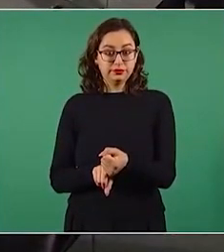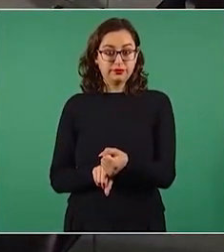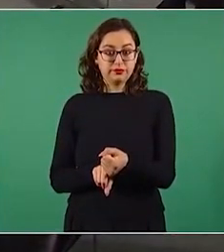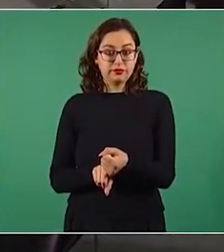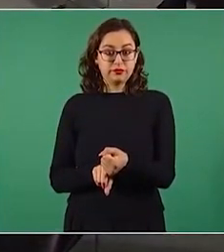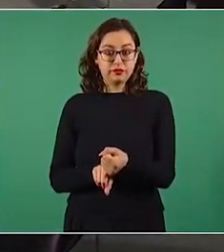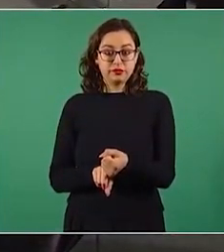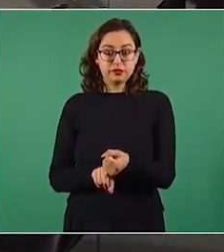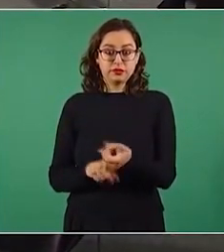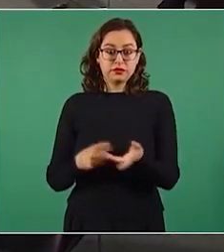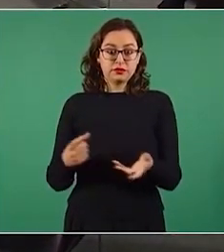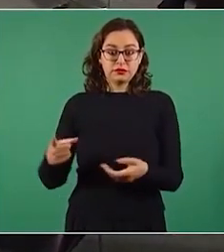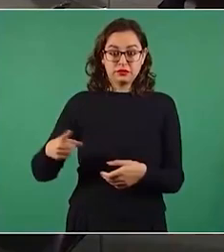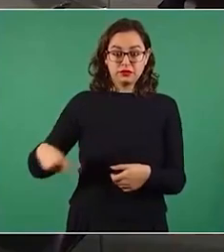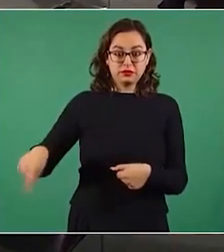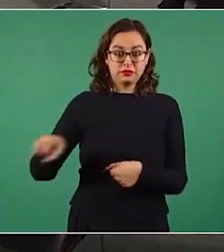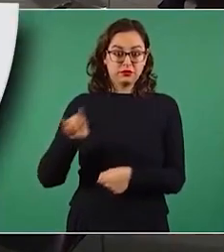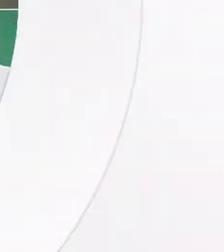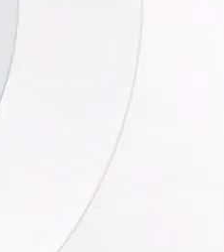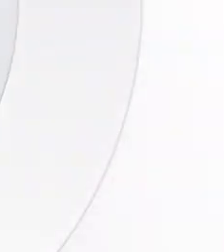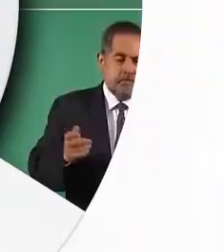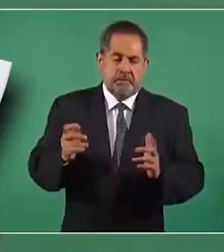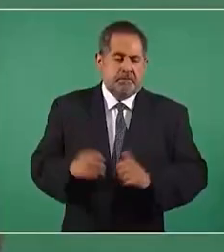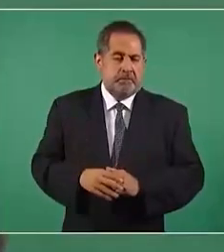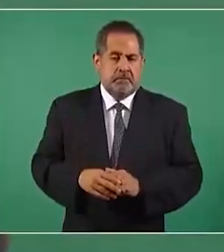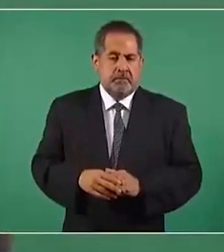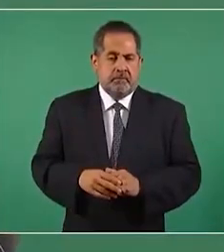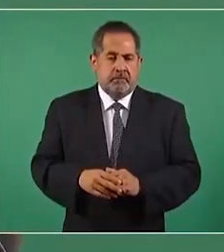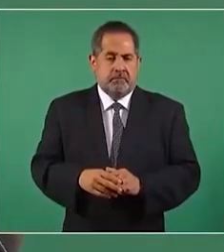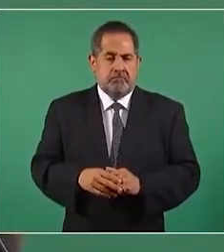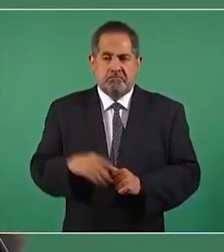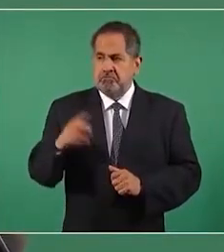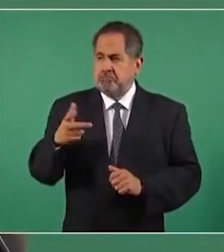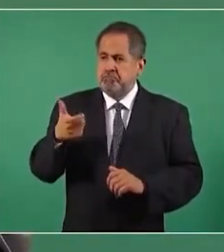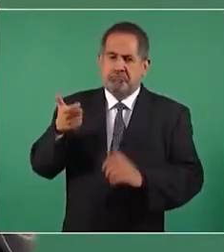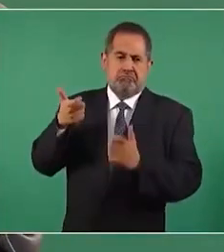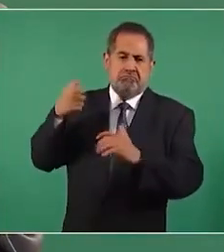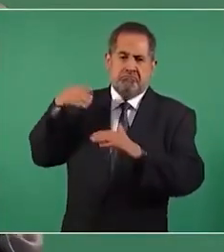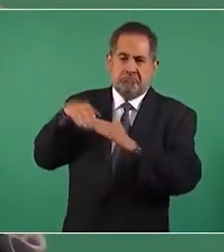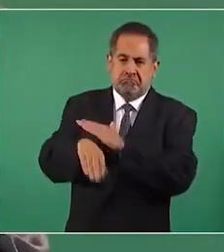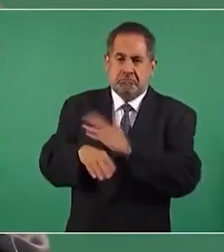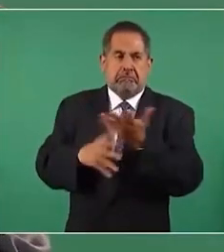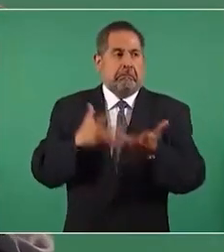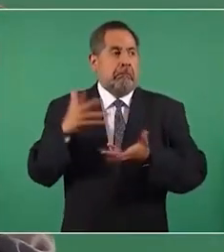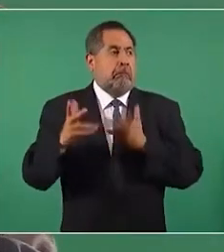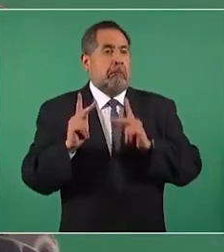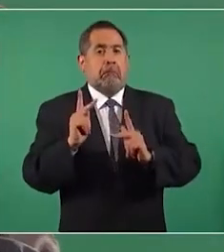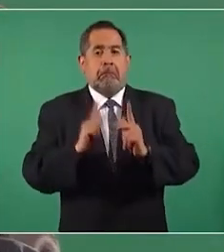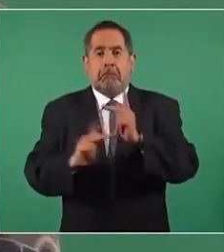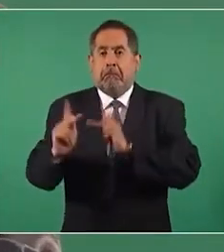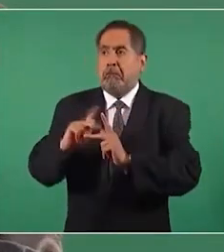pantalla en ruina, pidiendo dinero,